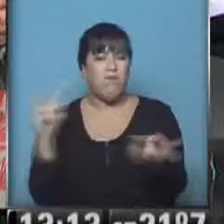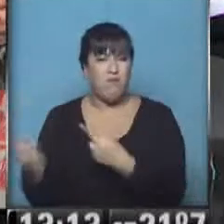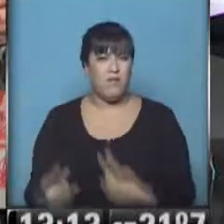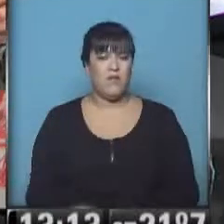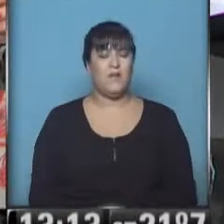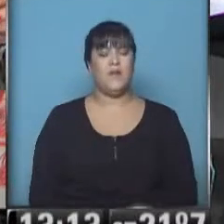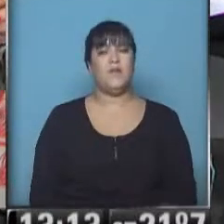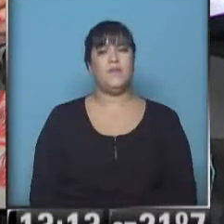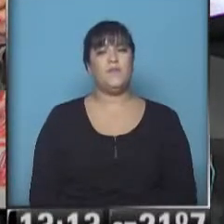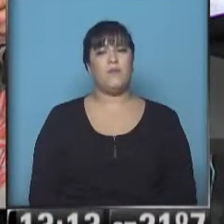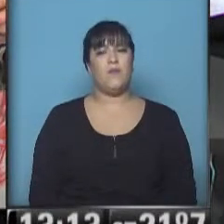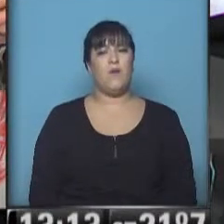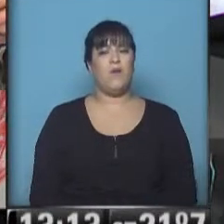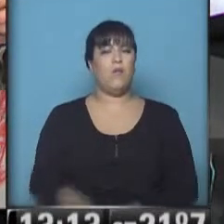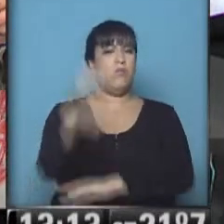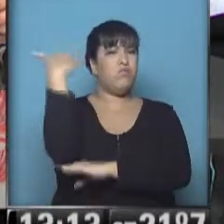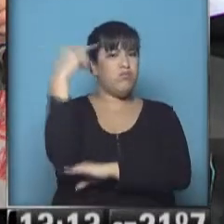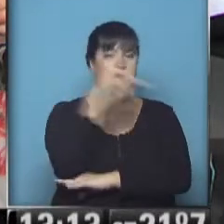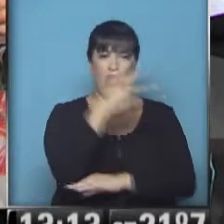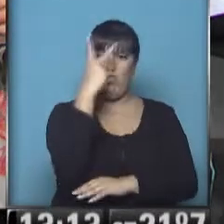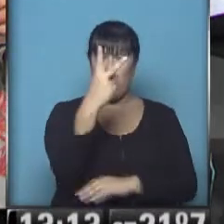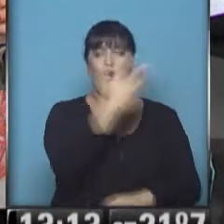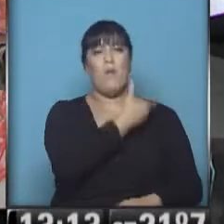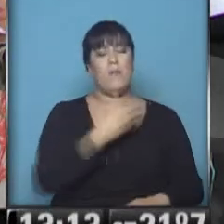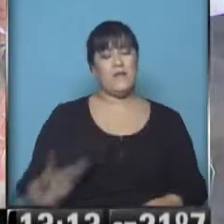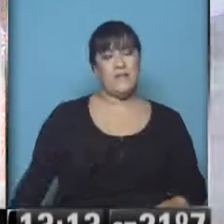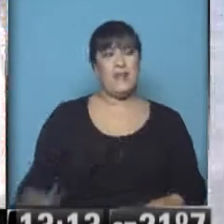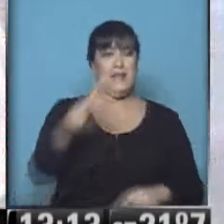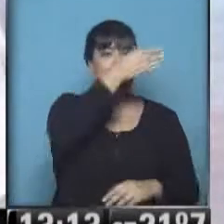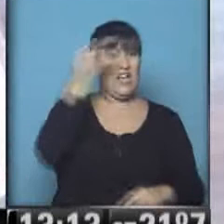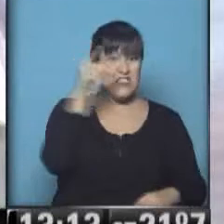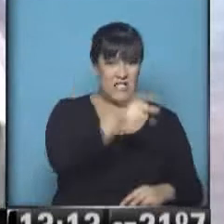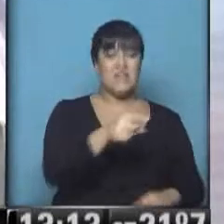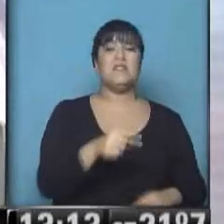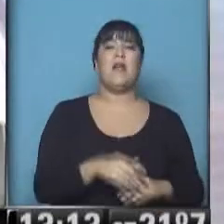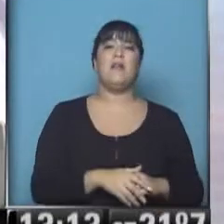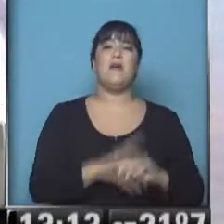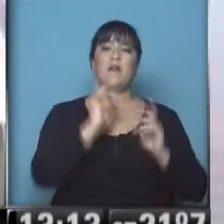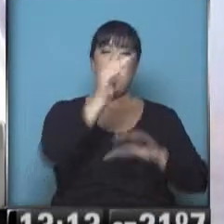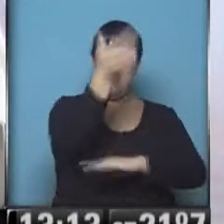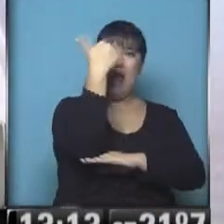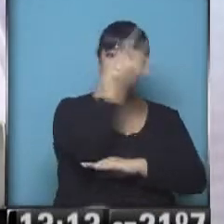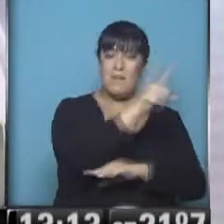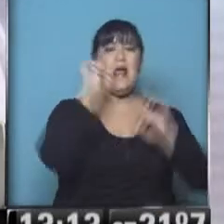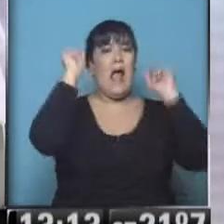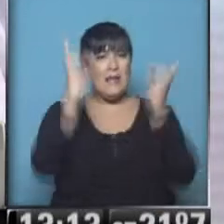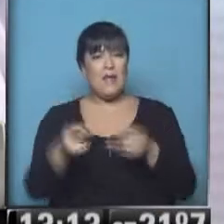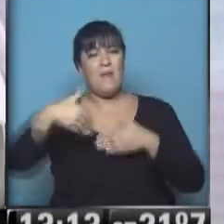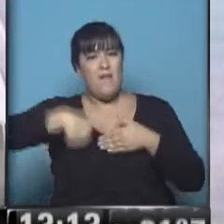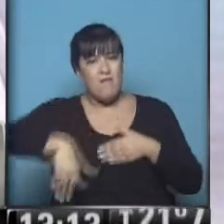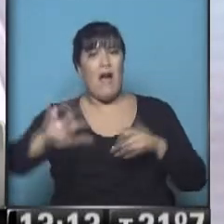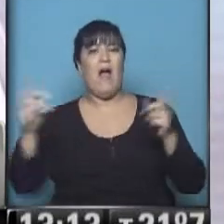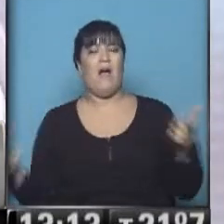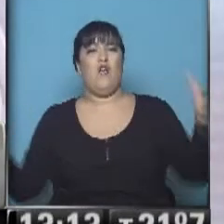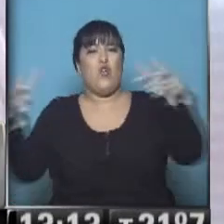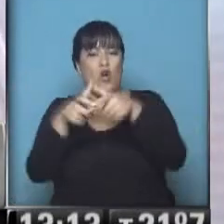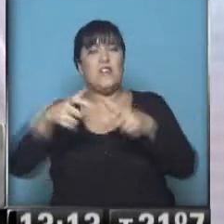Fernando, discursos para hoy dos de la Presidenta de la Nación, por un lado frente a toda la Asamblea y por otro lado porque nuestro país tiene un asiento no permanente